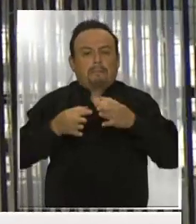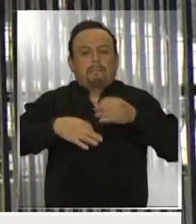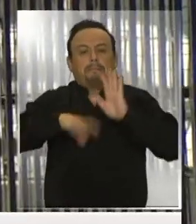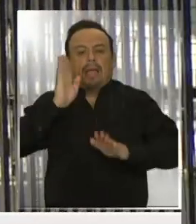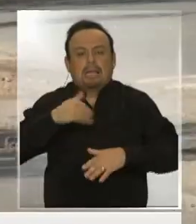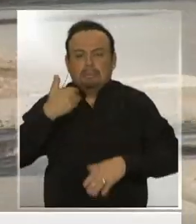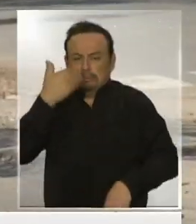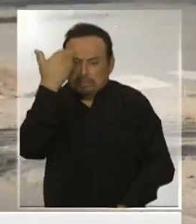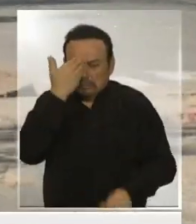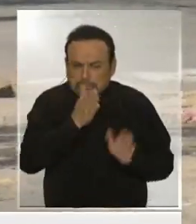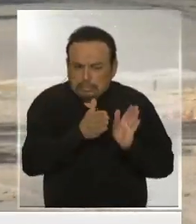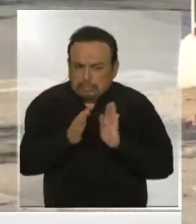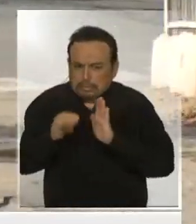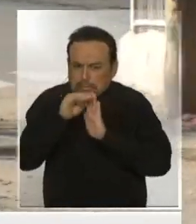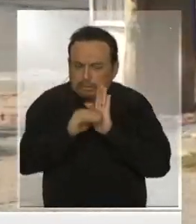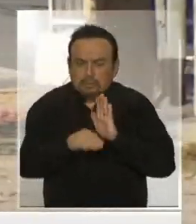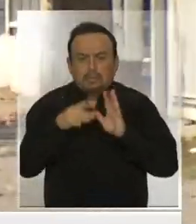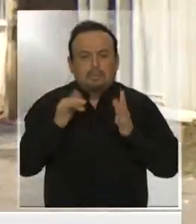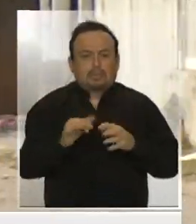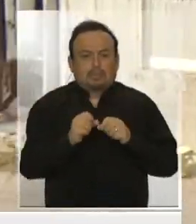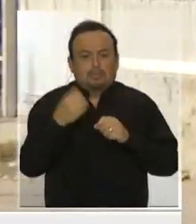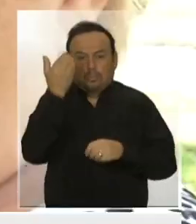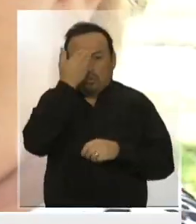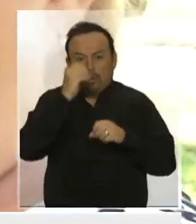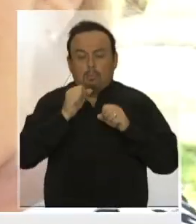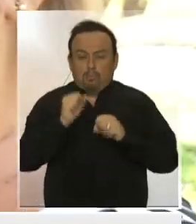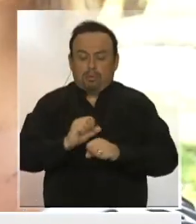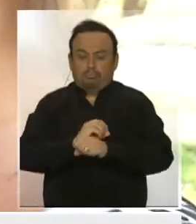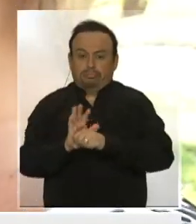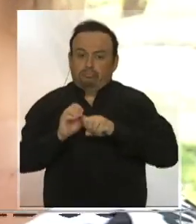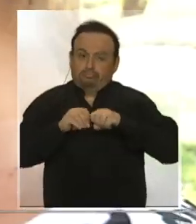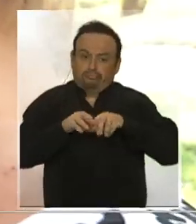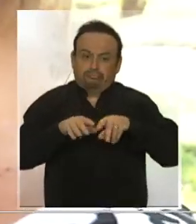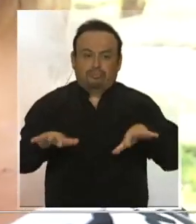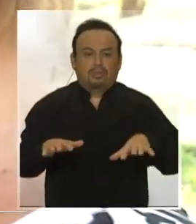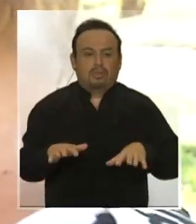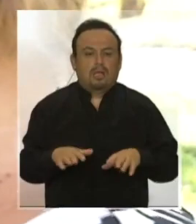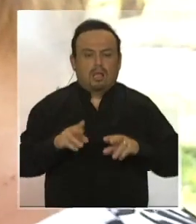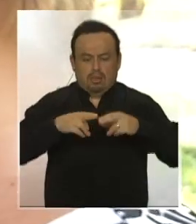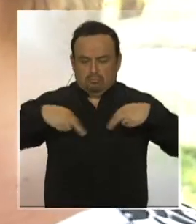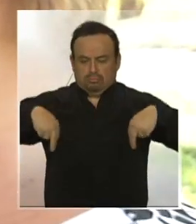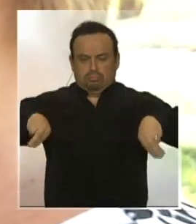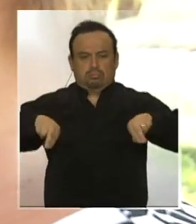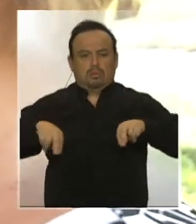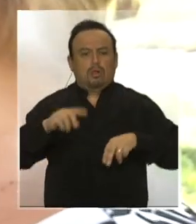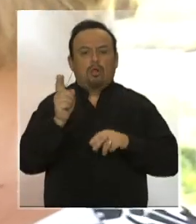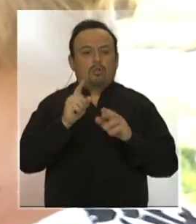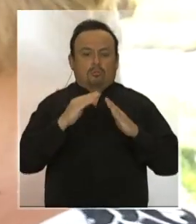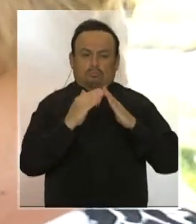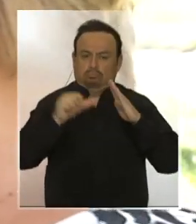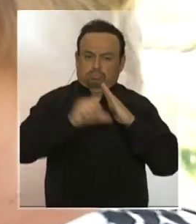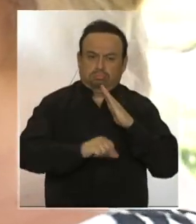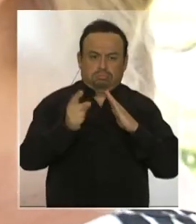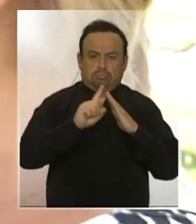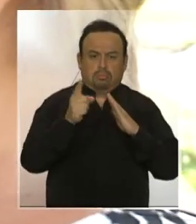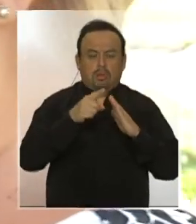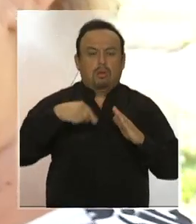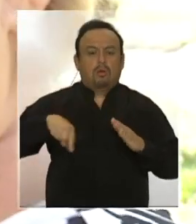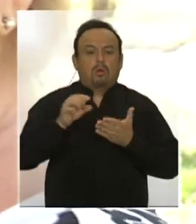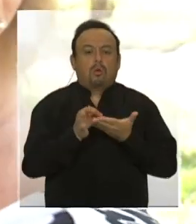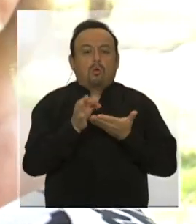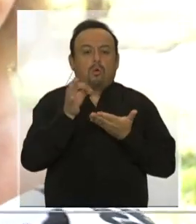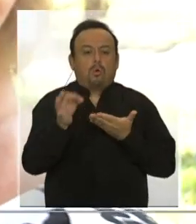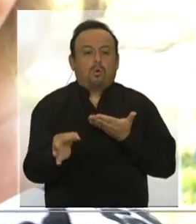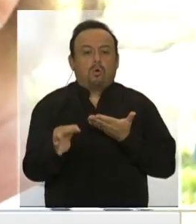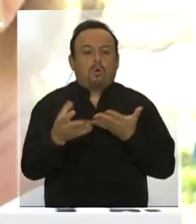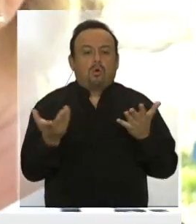ante la preocupación de que el virus se expanda en esa zona. Que se levanten barreras sanitarias, no cuarentena, porque la gente, esta es una comuna